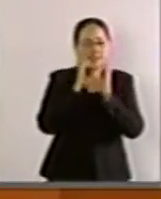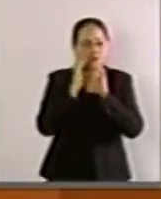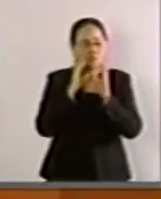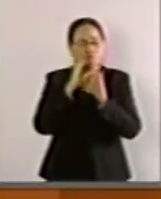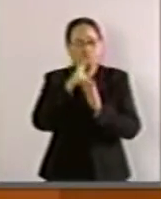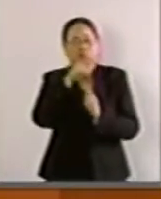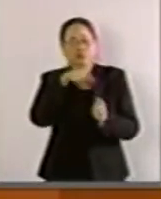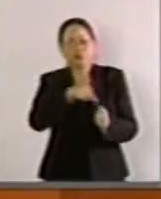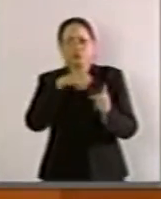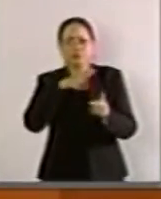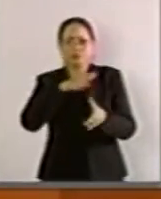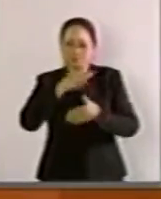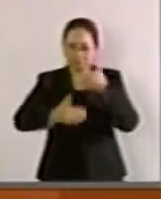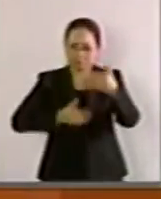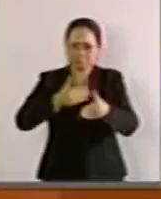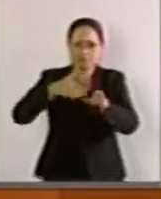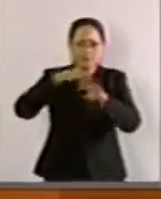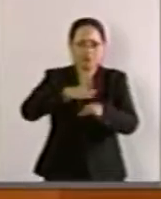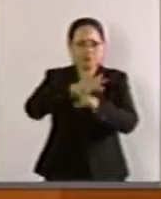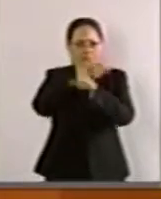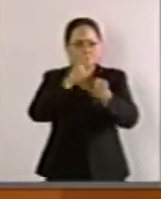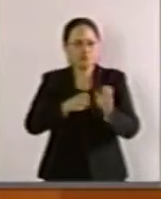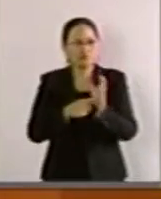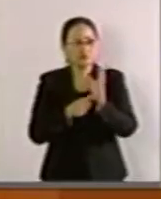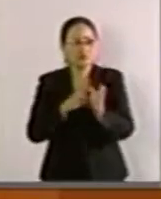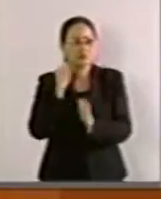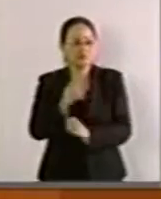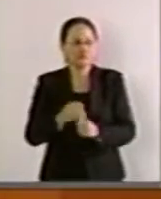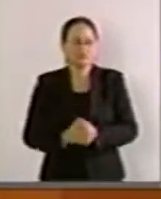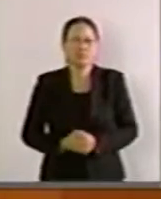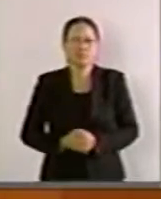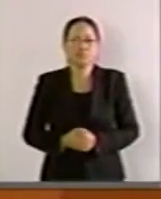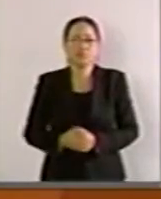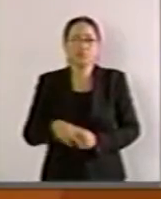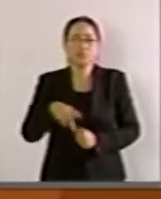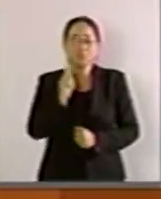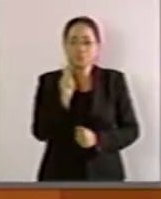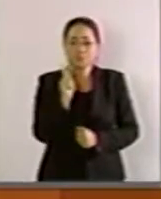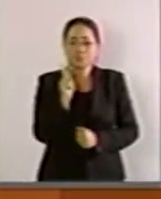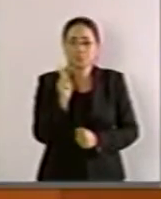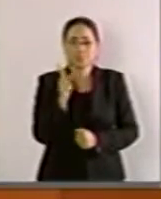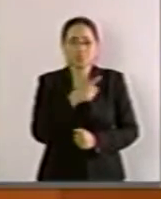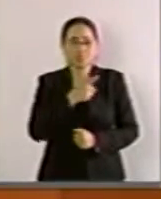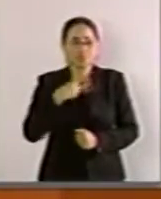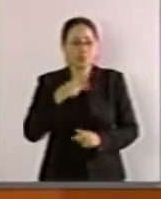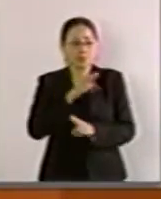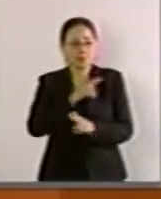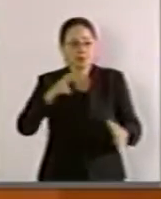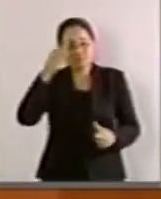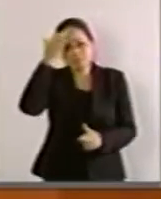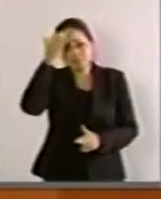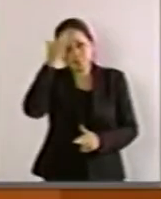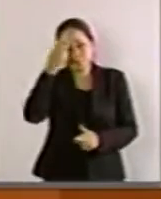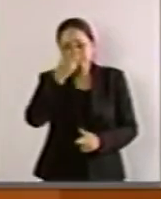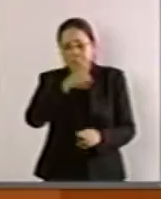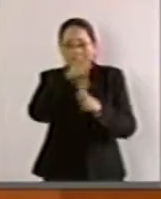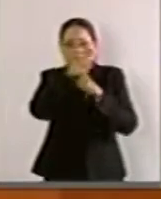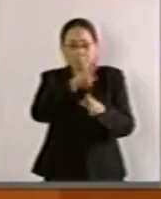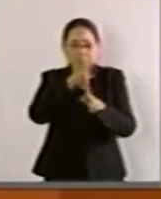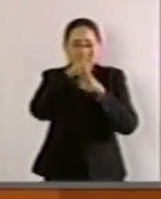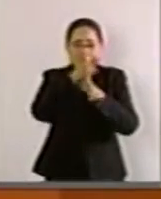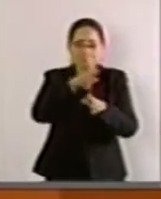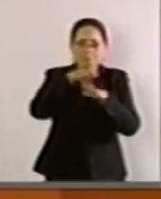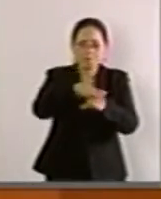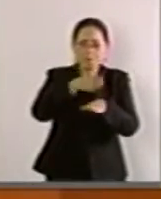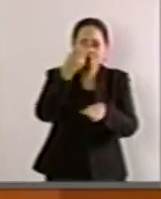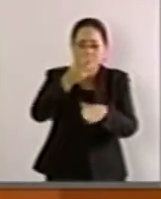provocado un avance en la materia. Sin embargo, debemos reconocer que los resultados esperados de